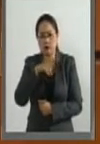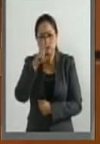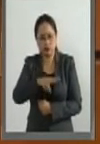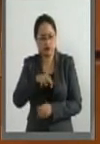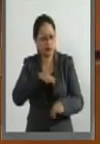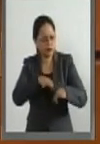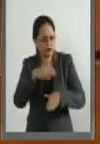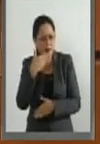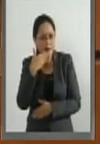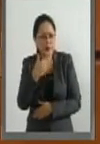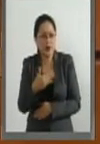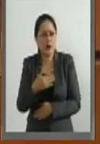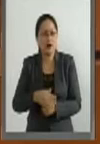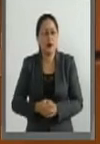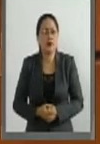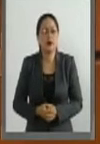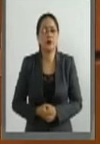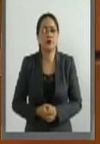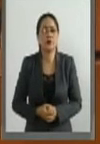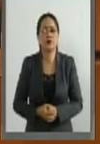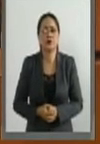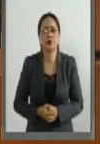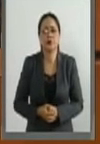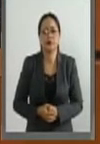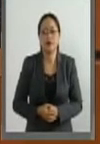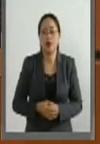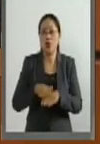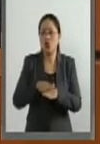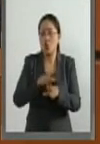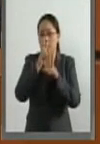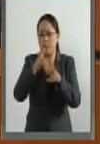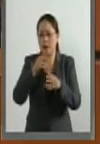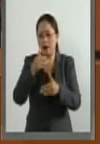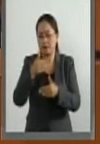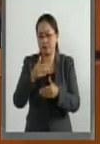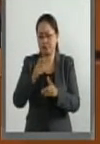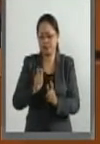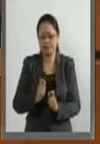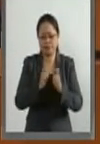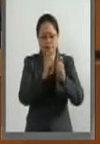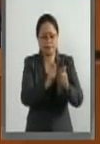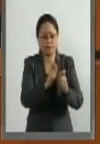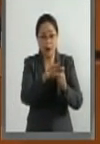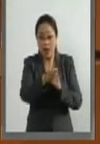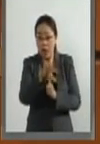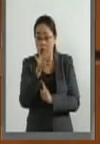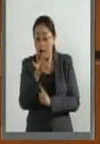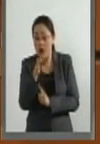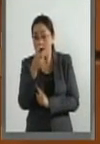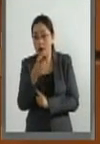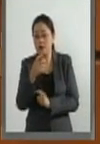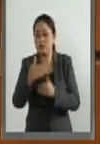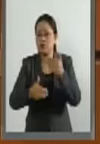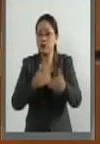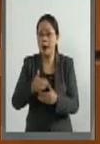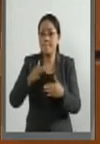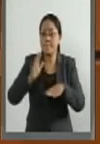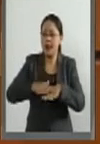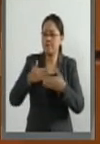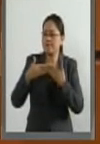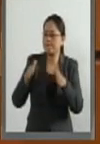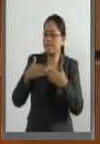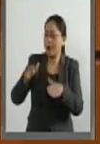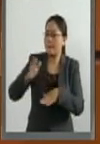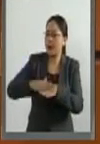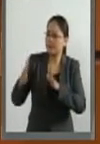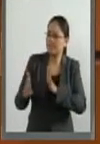su trabajo para que en estos procesos de designaciones públicas se hagan cada vez más abiertos y